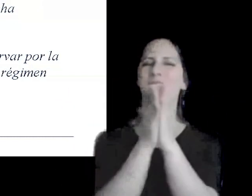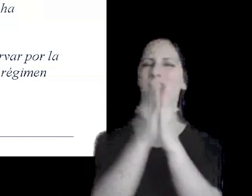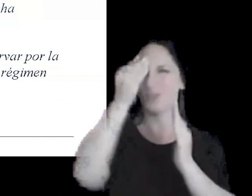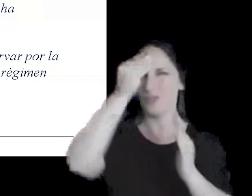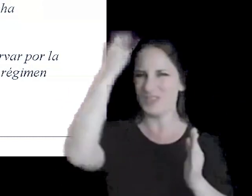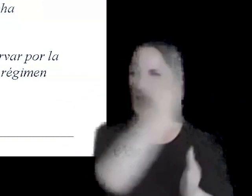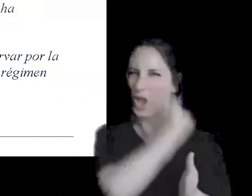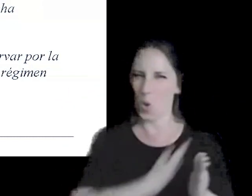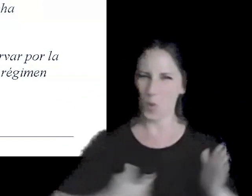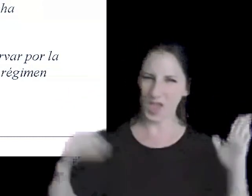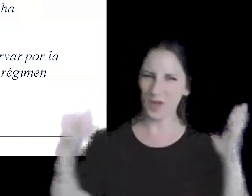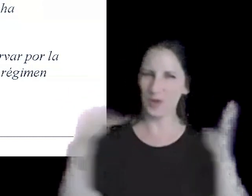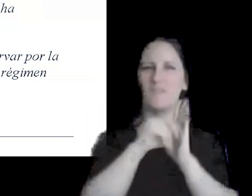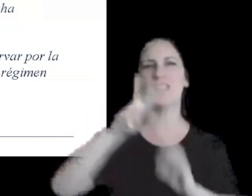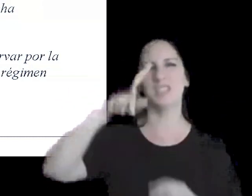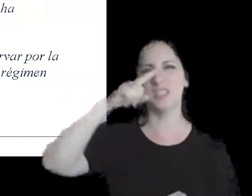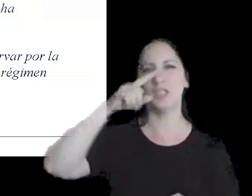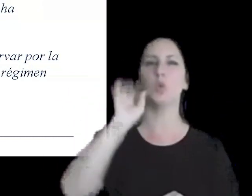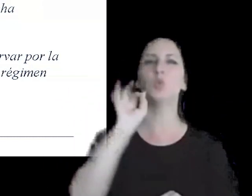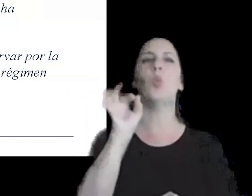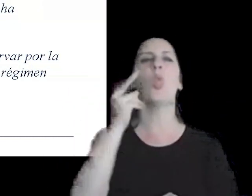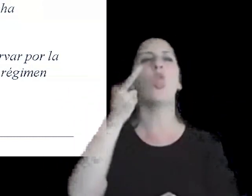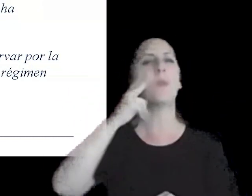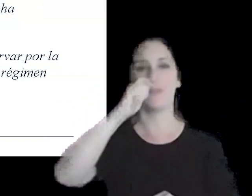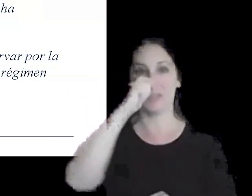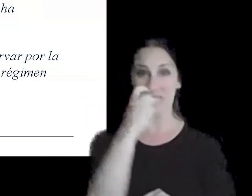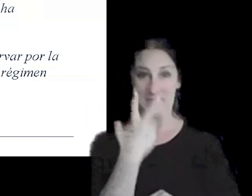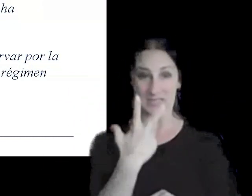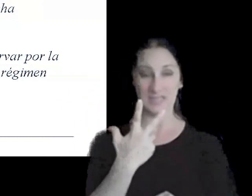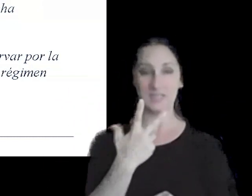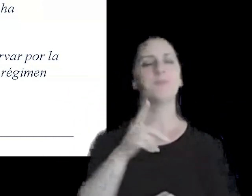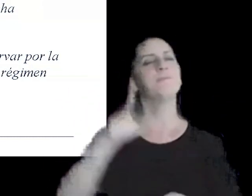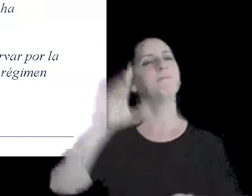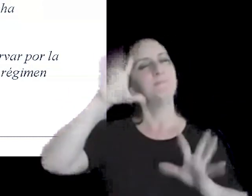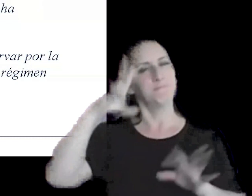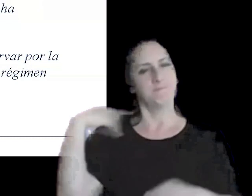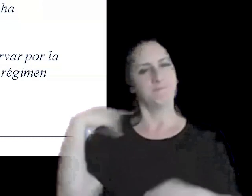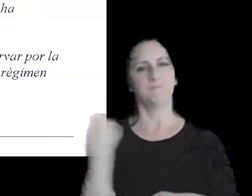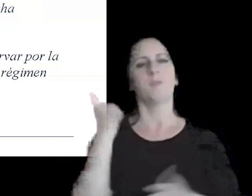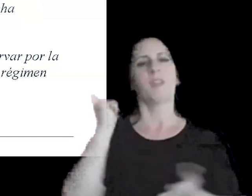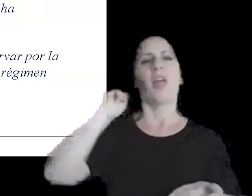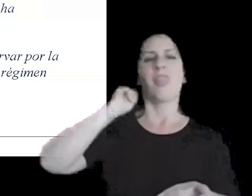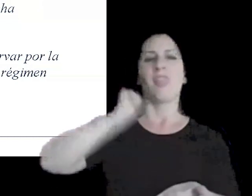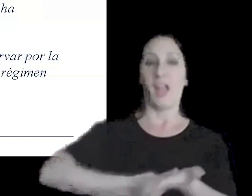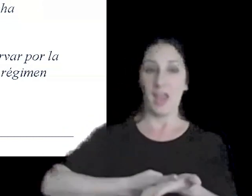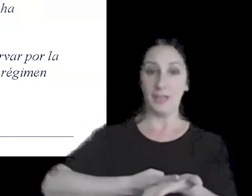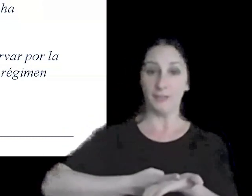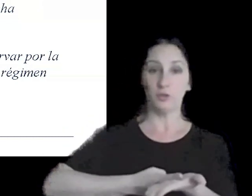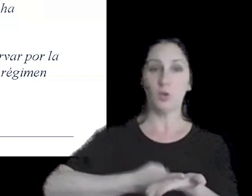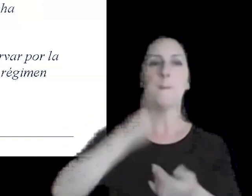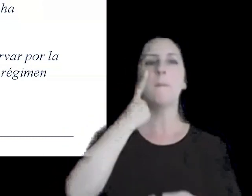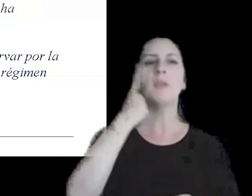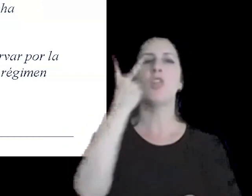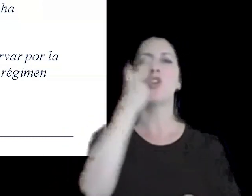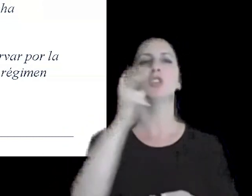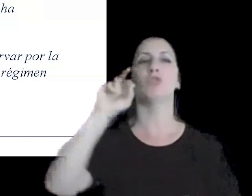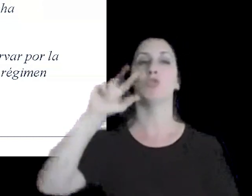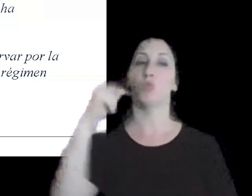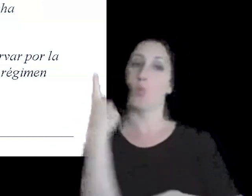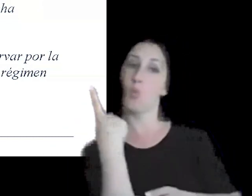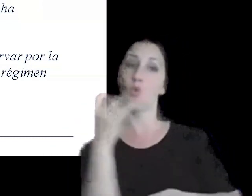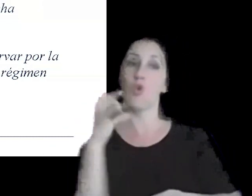de octubre 2023 recordemos que el decreto 1201 del